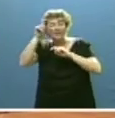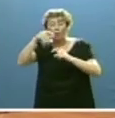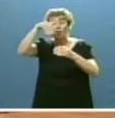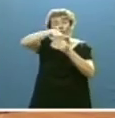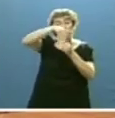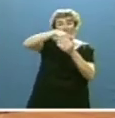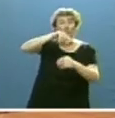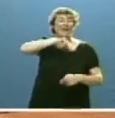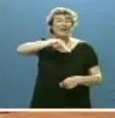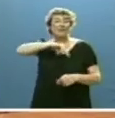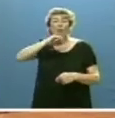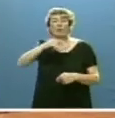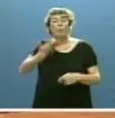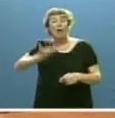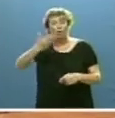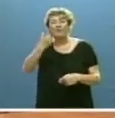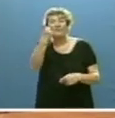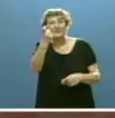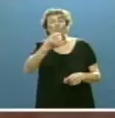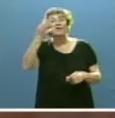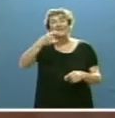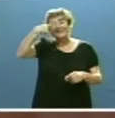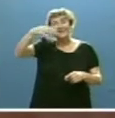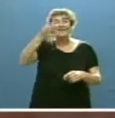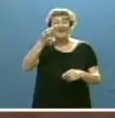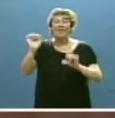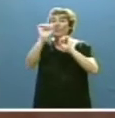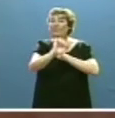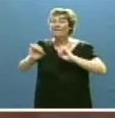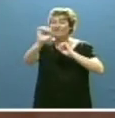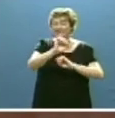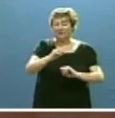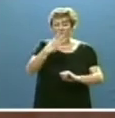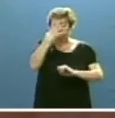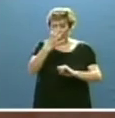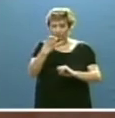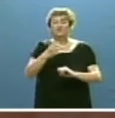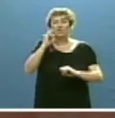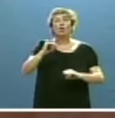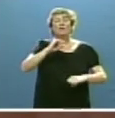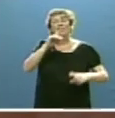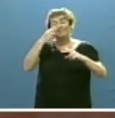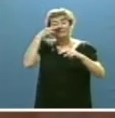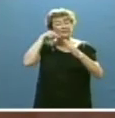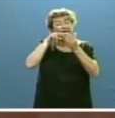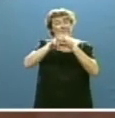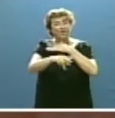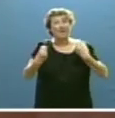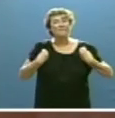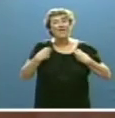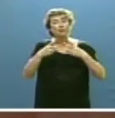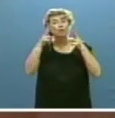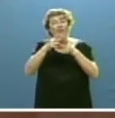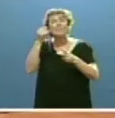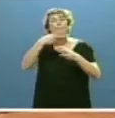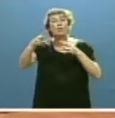éticos y de valores necesarios, teniendo en cuenta que la defensa de la honestidad y de la transparencia en la vida social y en la política